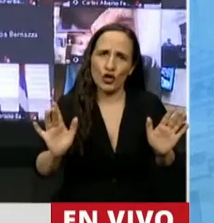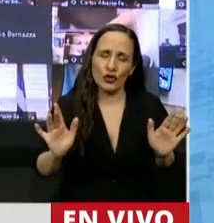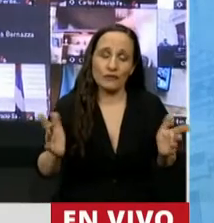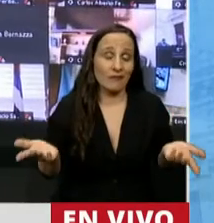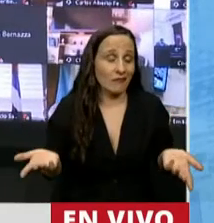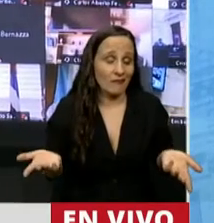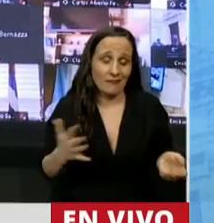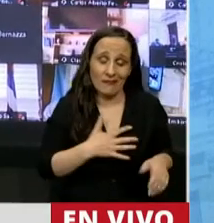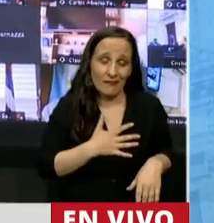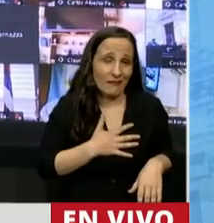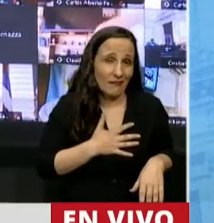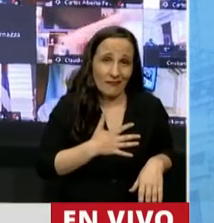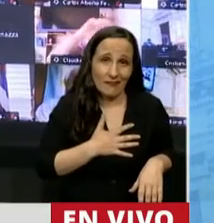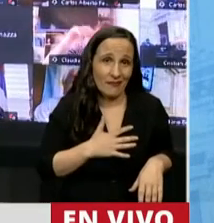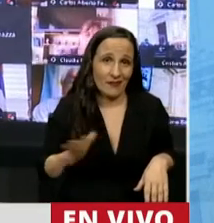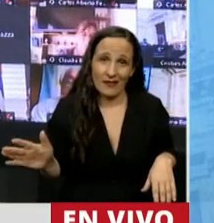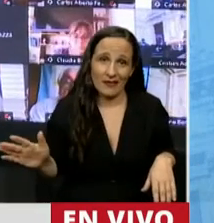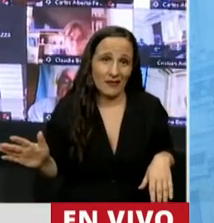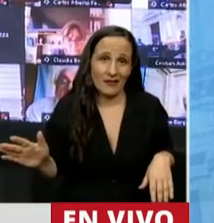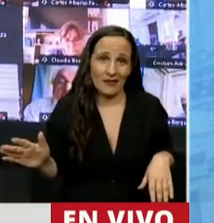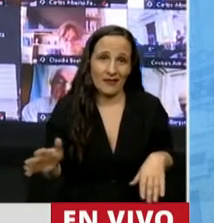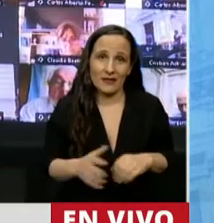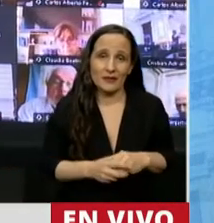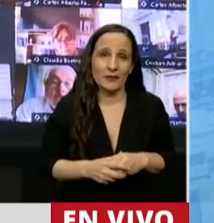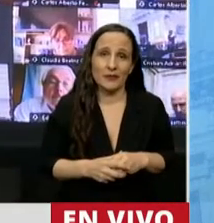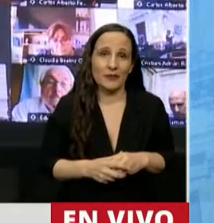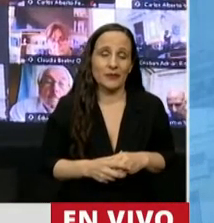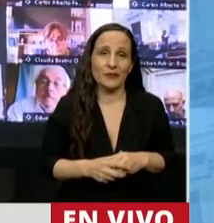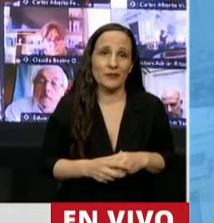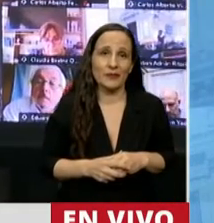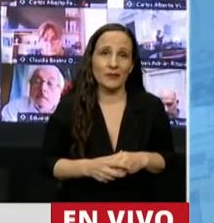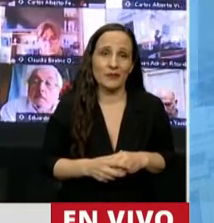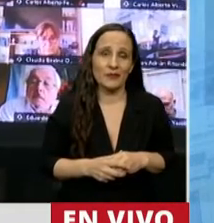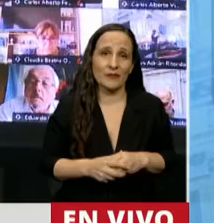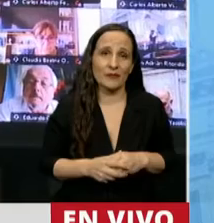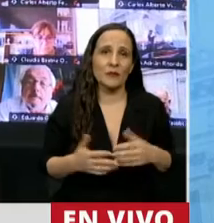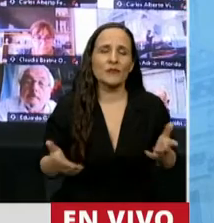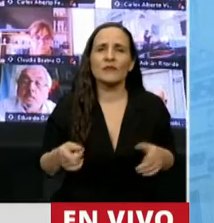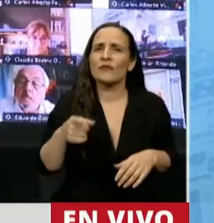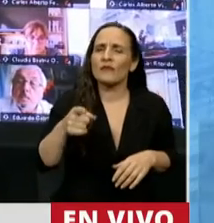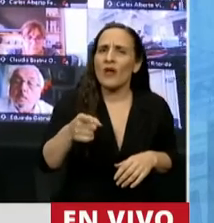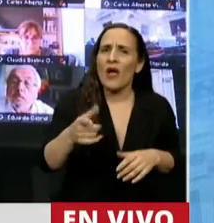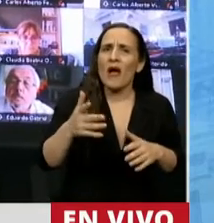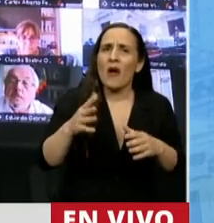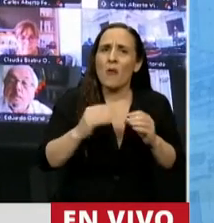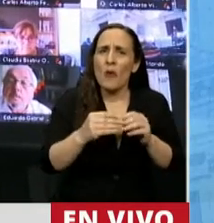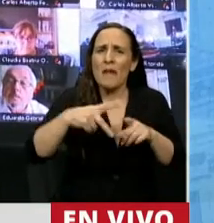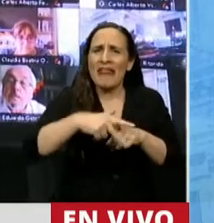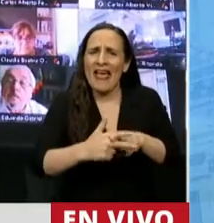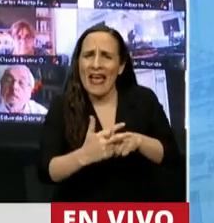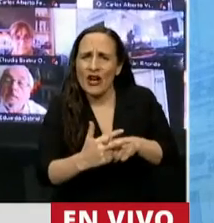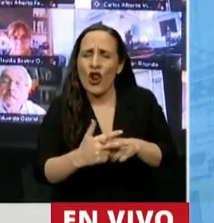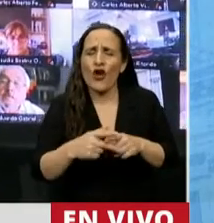Lamentable, evita que señale puntualmente todos los problemas técnicos que a diario se suscitan